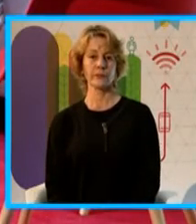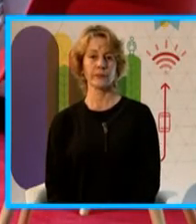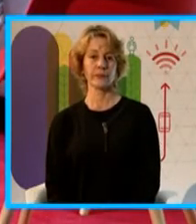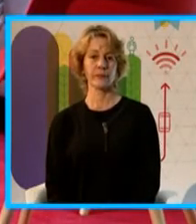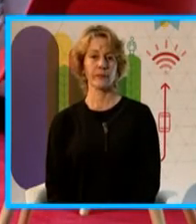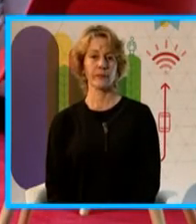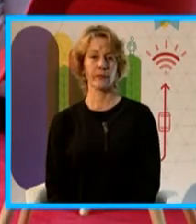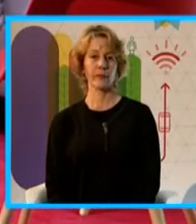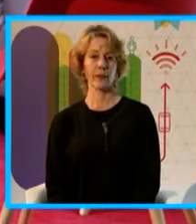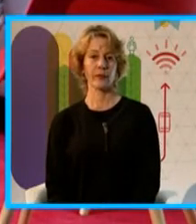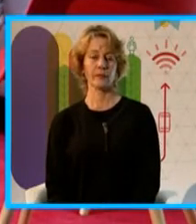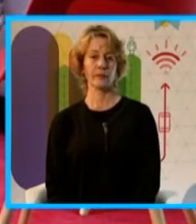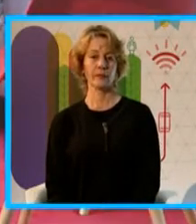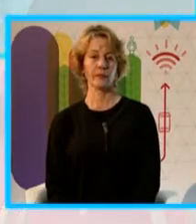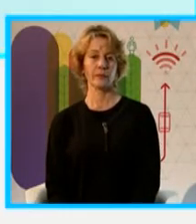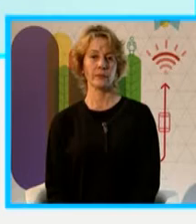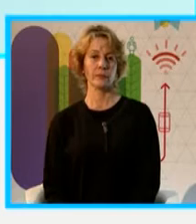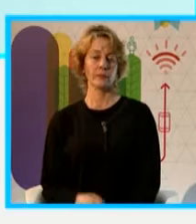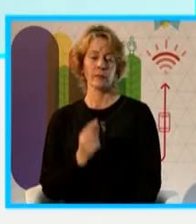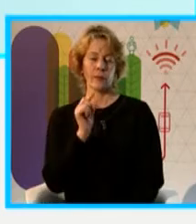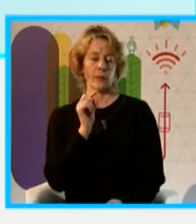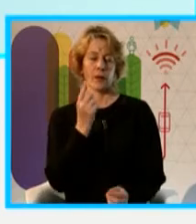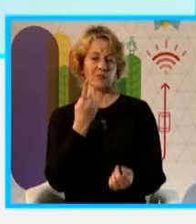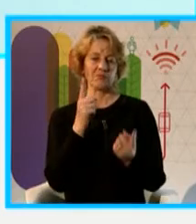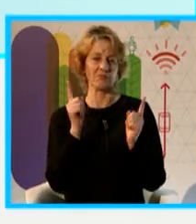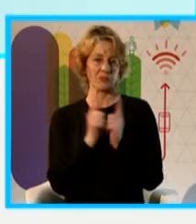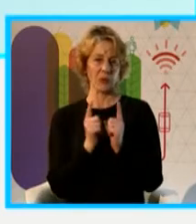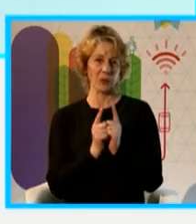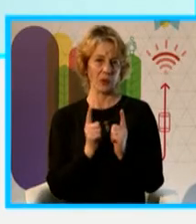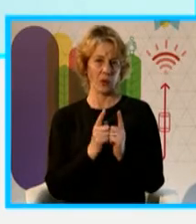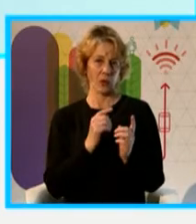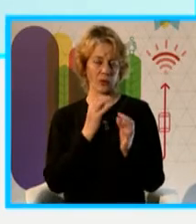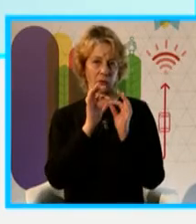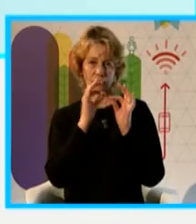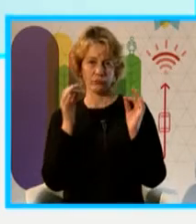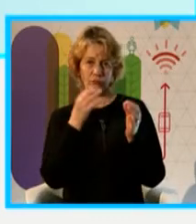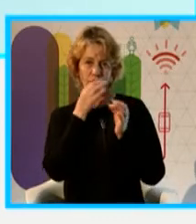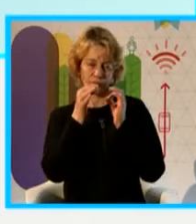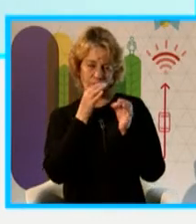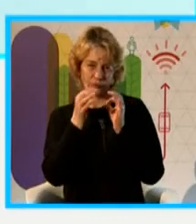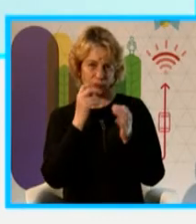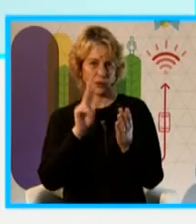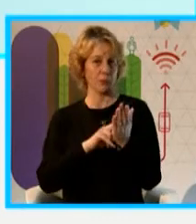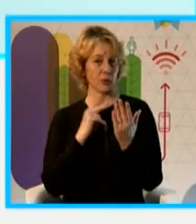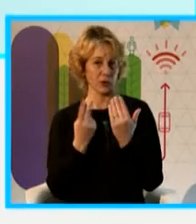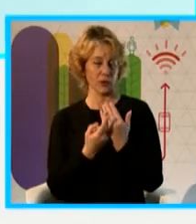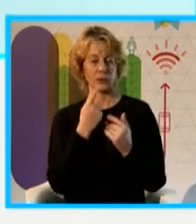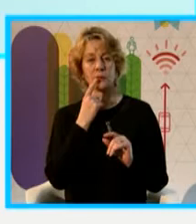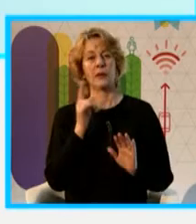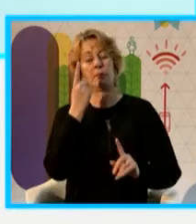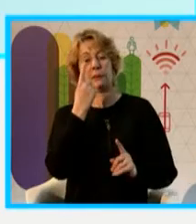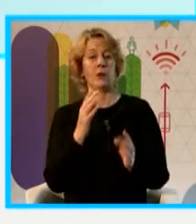Bueno, una breve descripción del proyecto, consiste en ordenar el parque